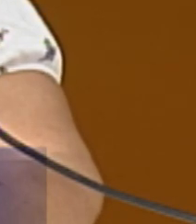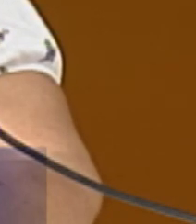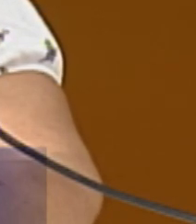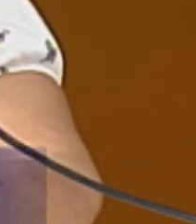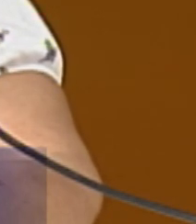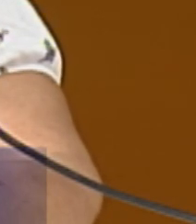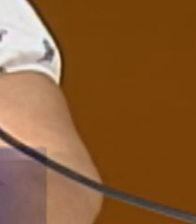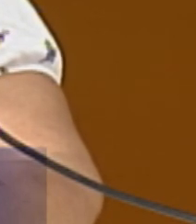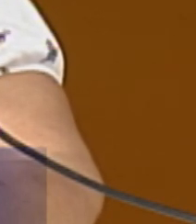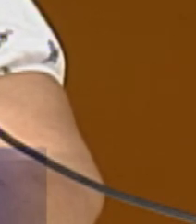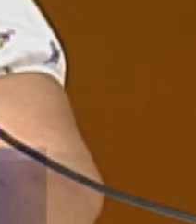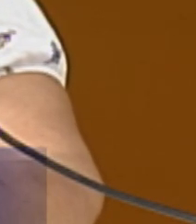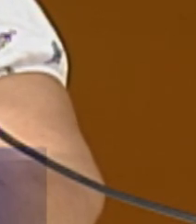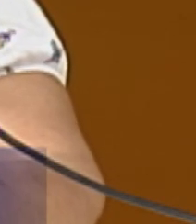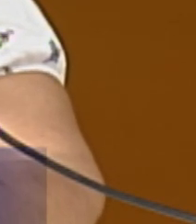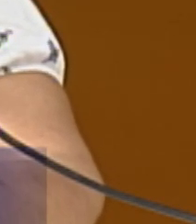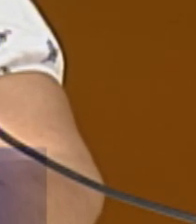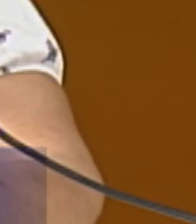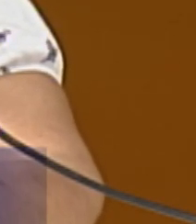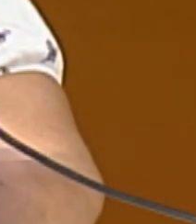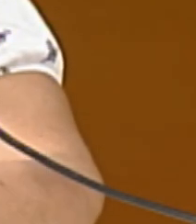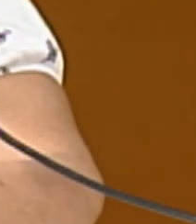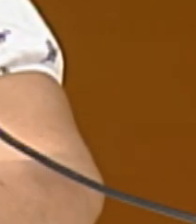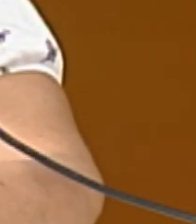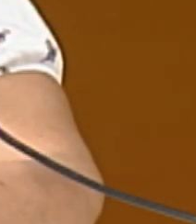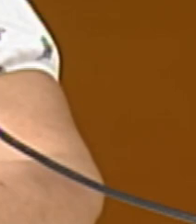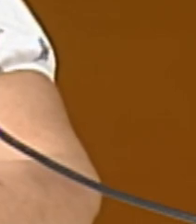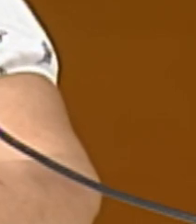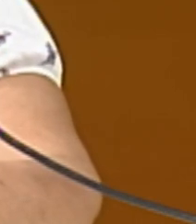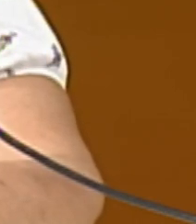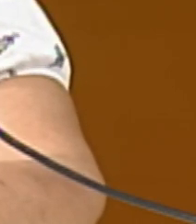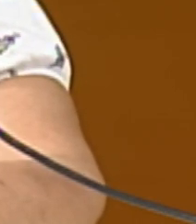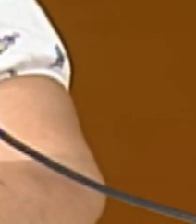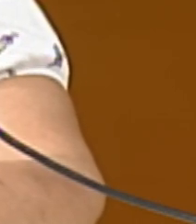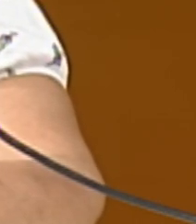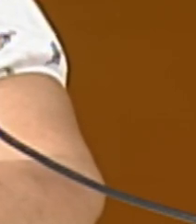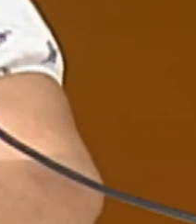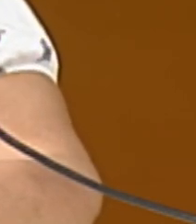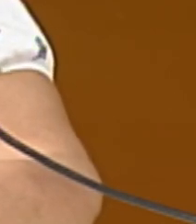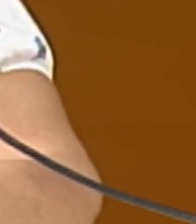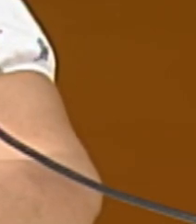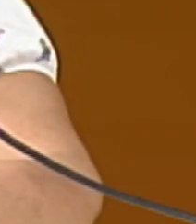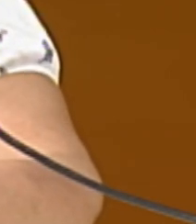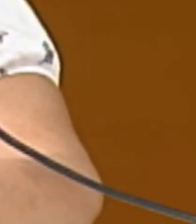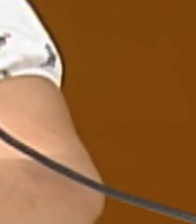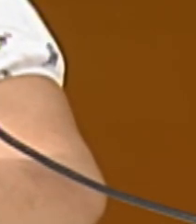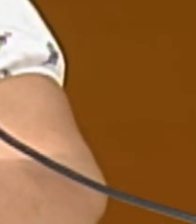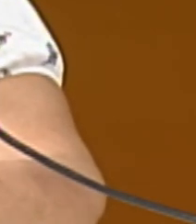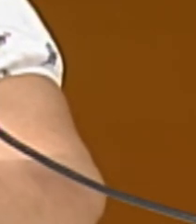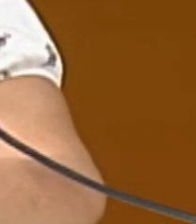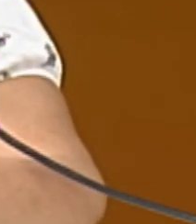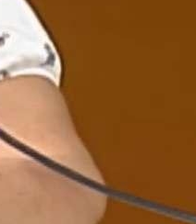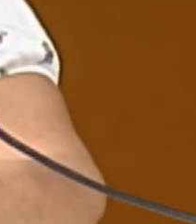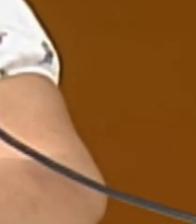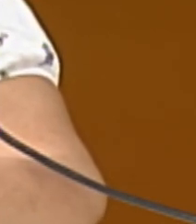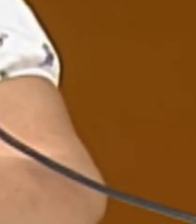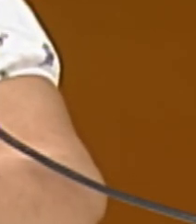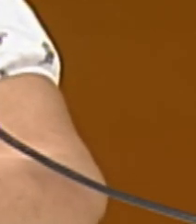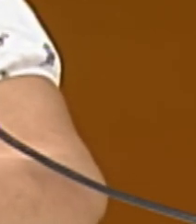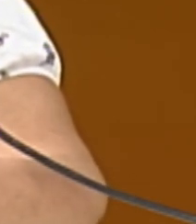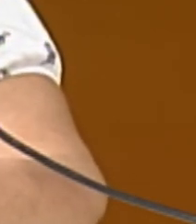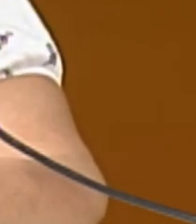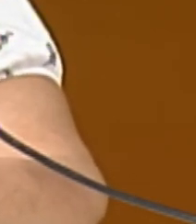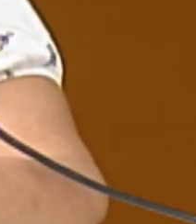Mazó con uno cada uno. De estas 127 muestras, decir, que 13 son evolutivas, es decir, que 13